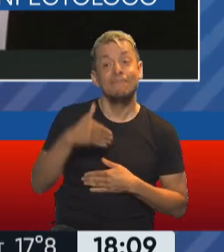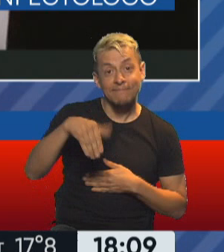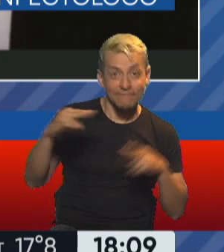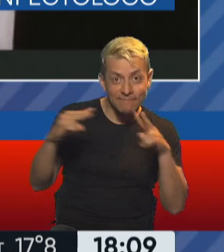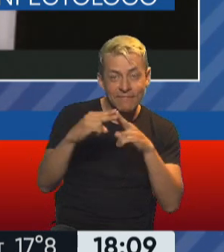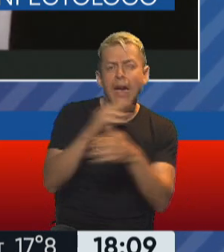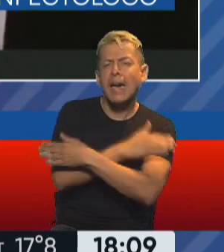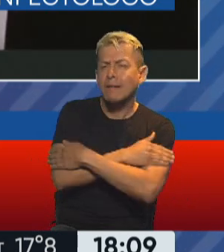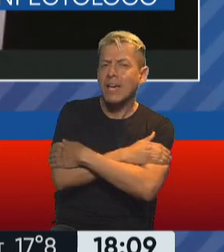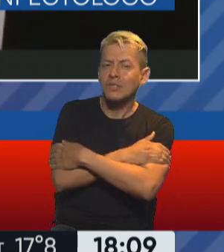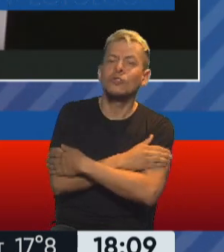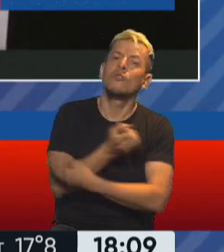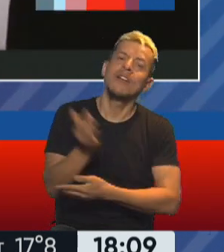Un abrazo afectuoso. Buenas tardes. Gracias.